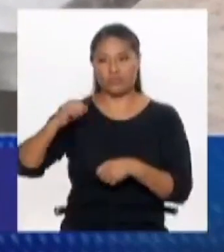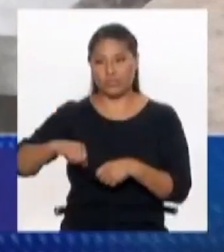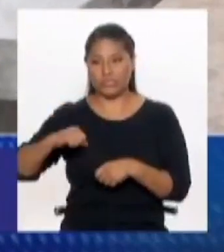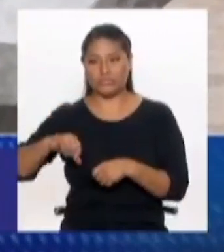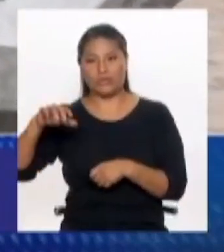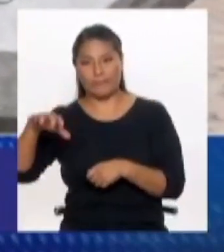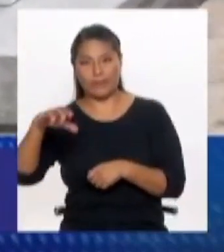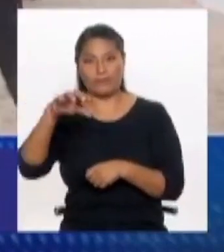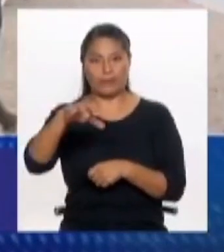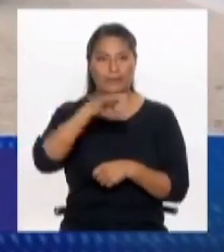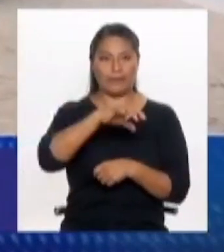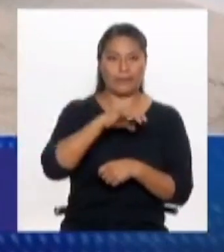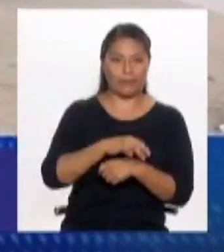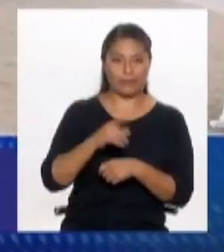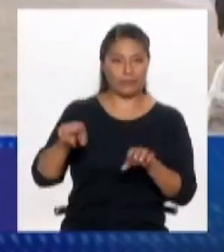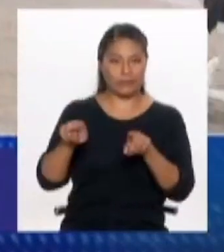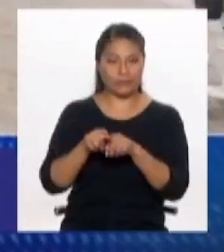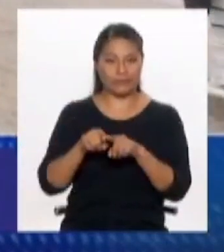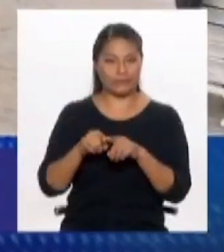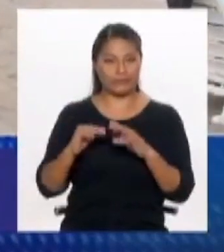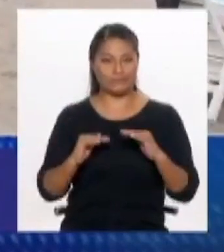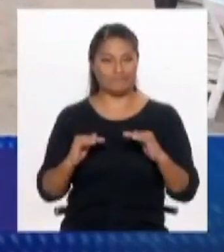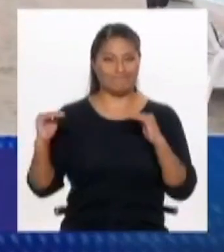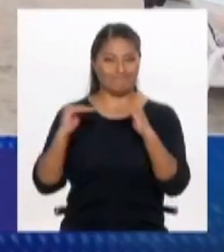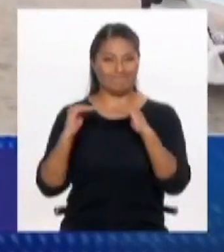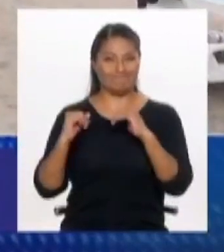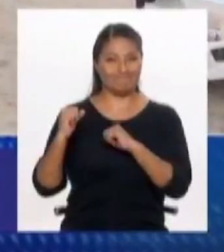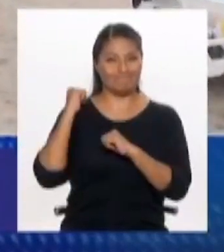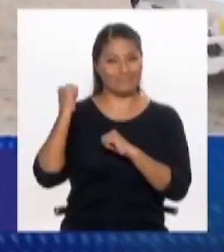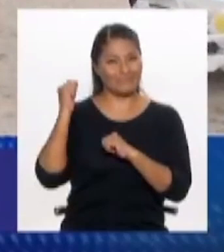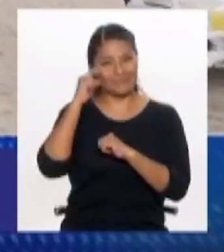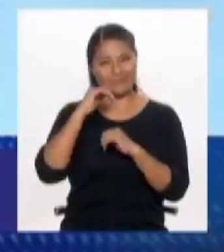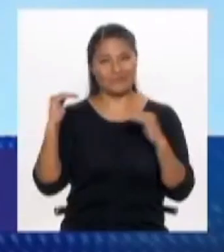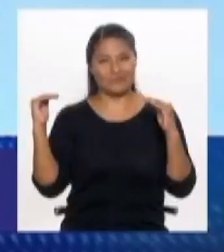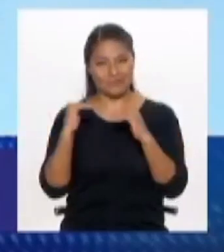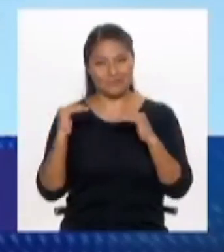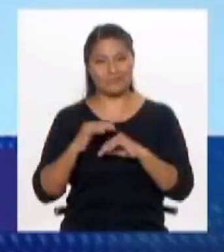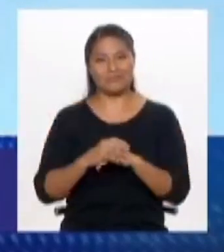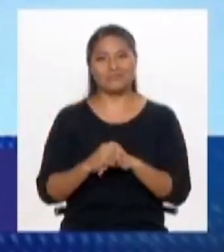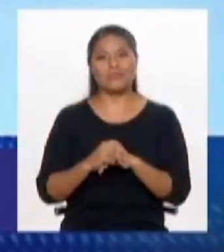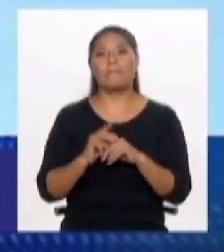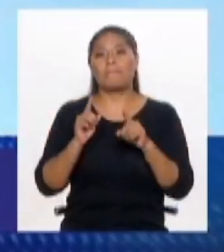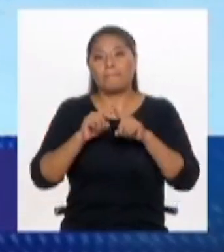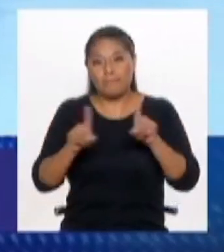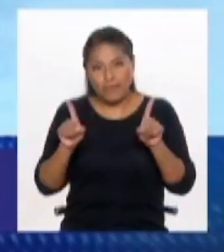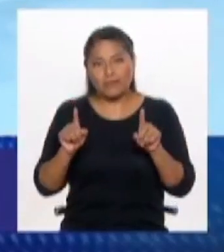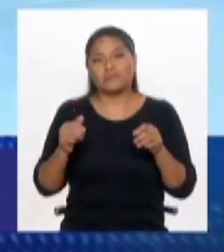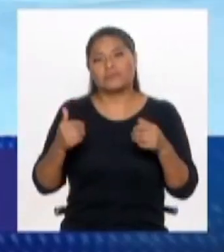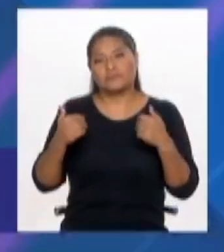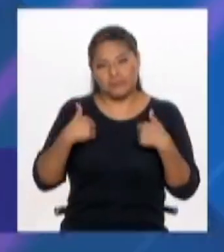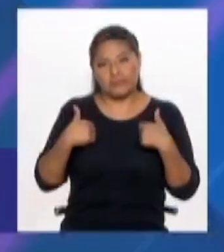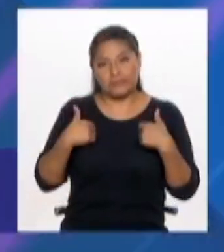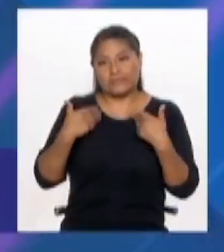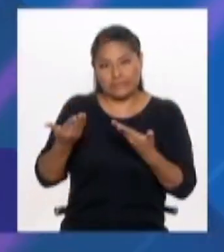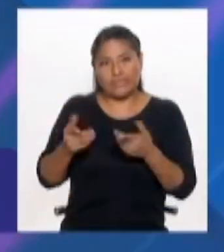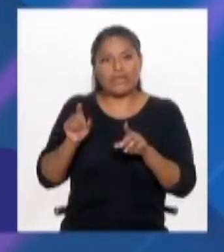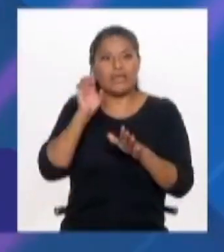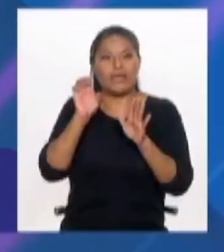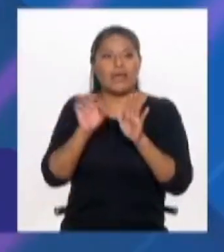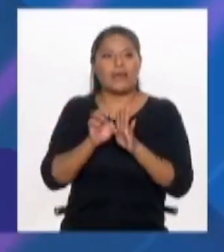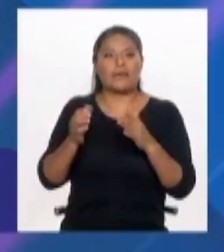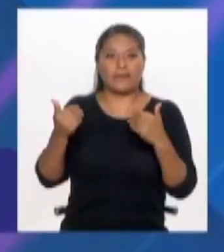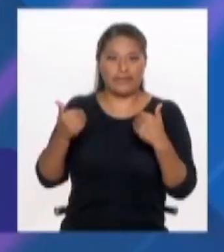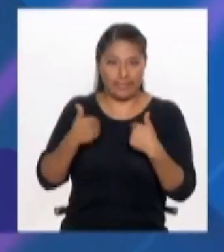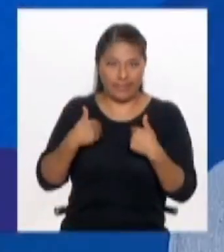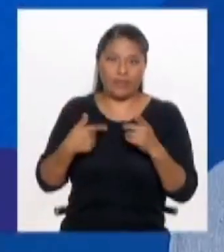demás tengan una vocación muy democrática. Pero suponiendo que la tengan... Suponiendo que la tengan... Vamos a